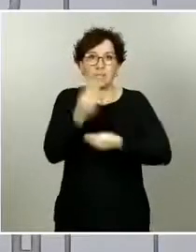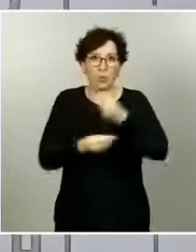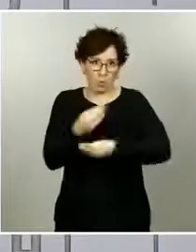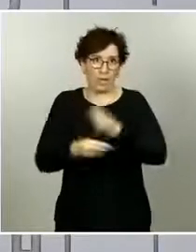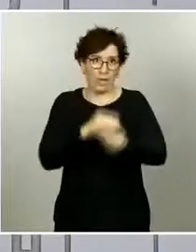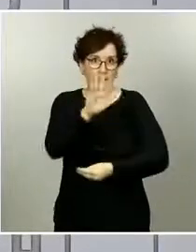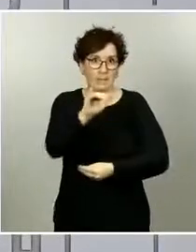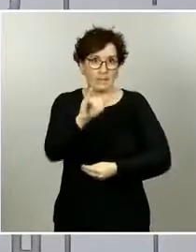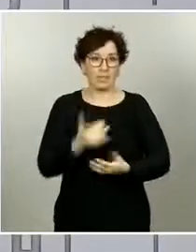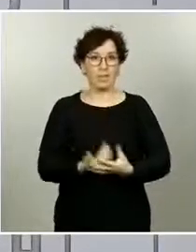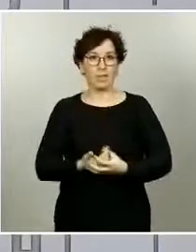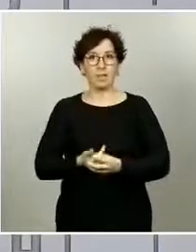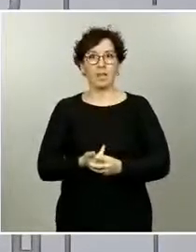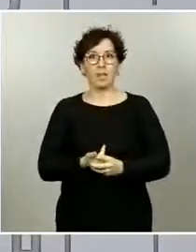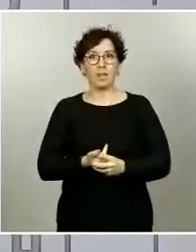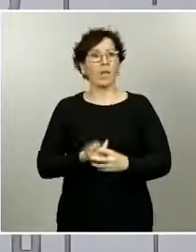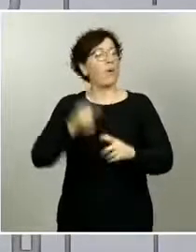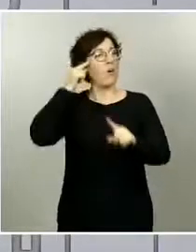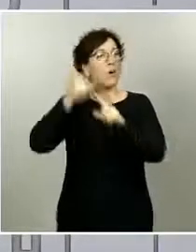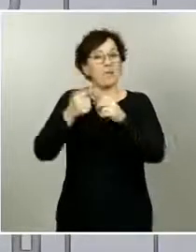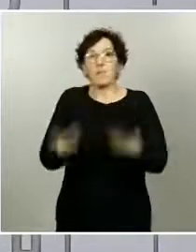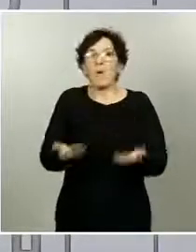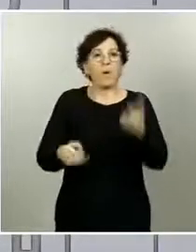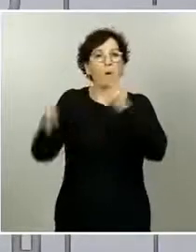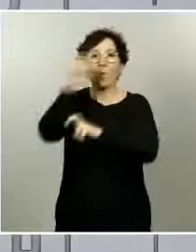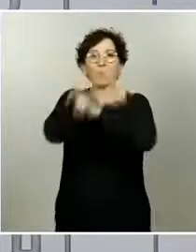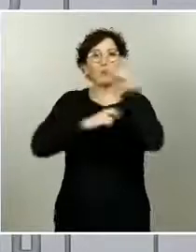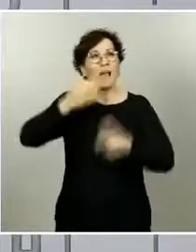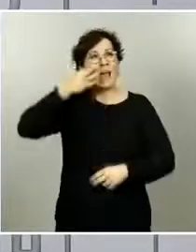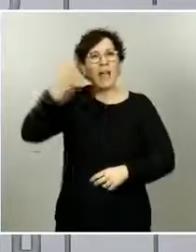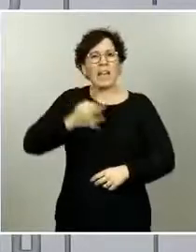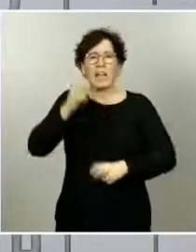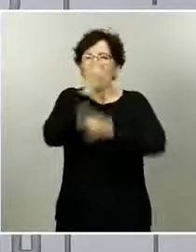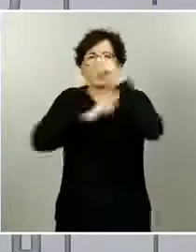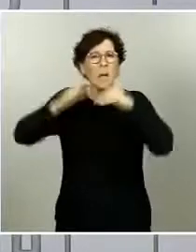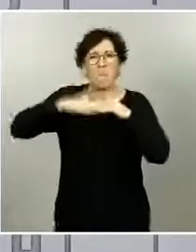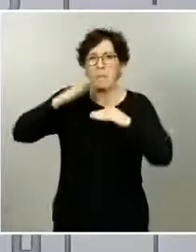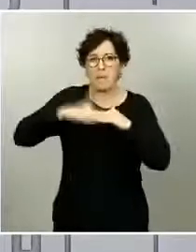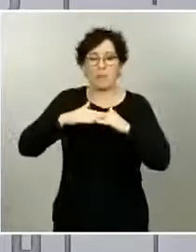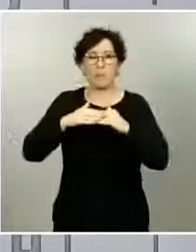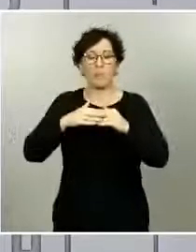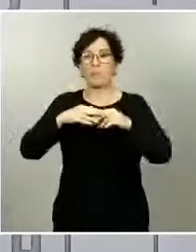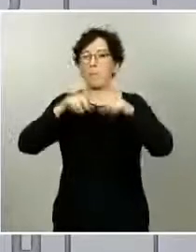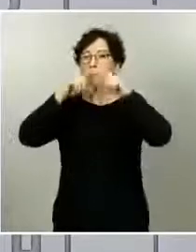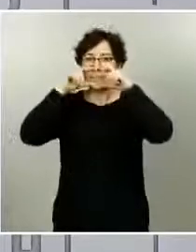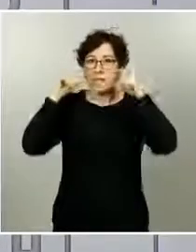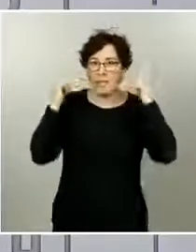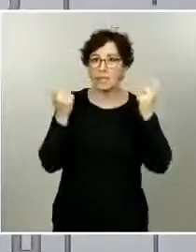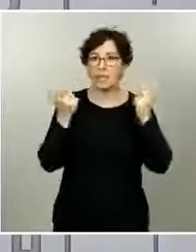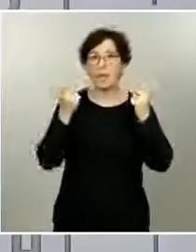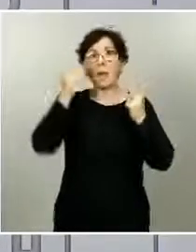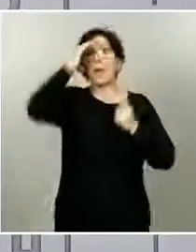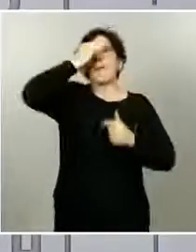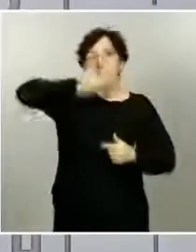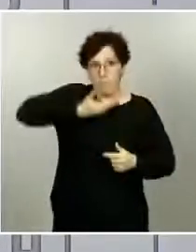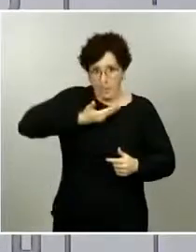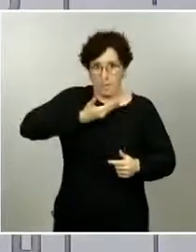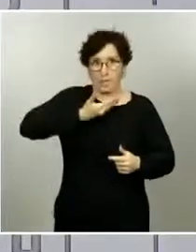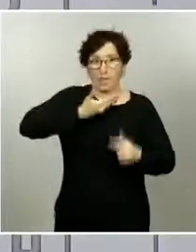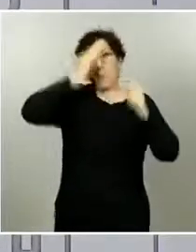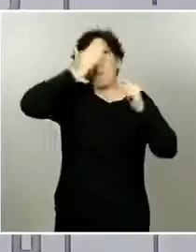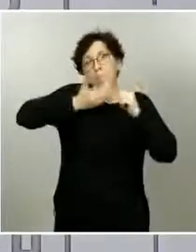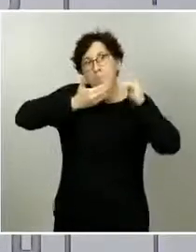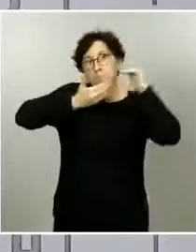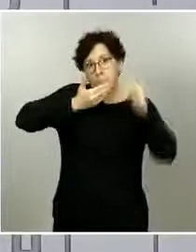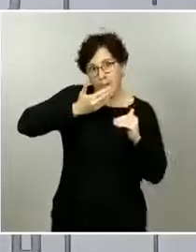sí que es cierto que de alguna forma reducen los riesgos. Yo creo que lo que buscamos aquí ahora mismo es la reducción de riesgos al